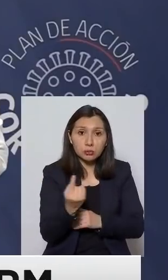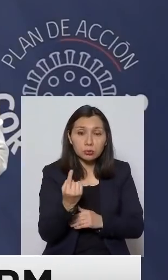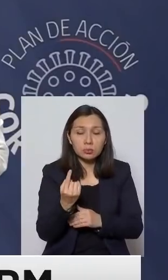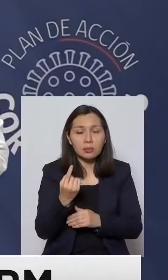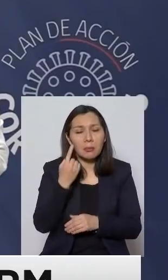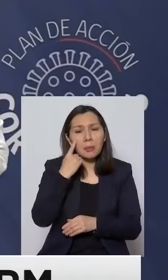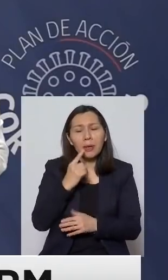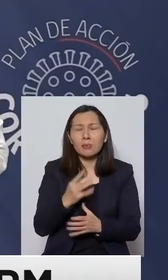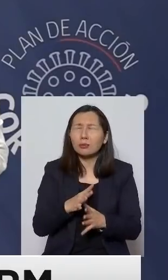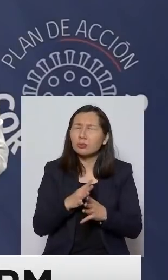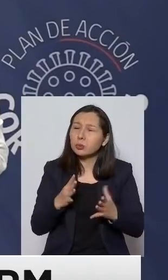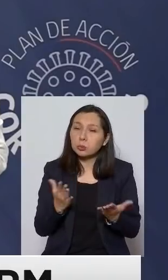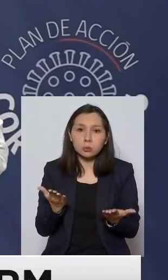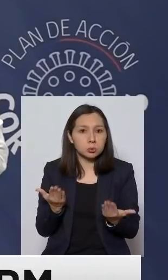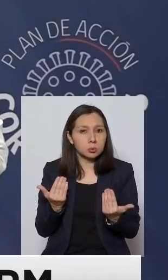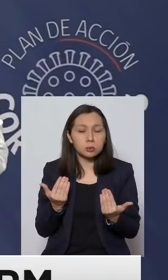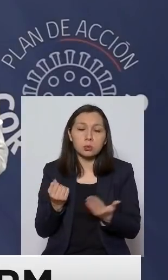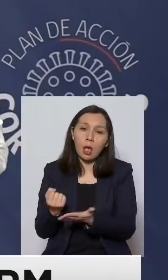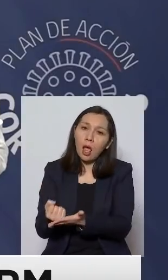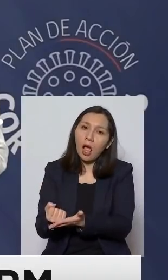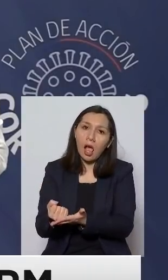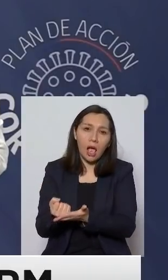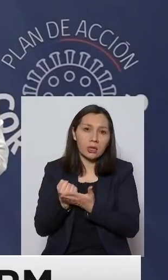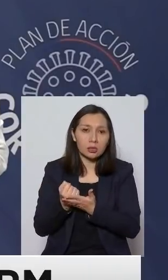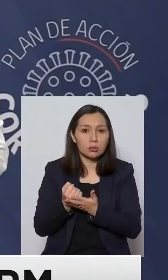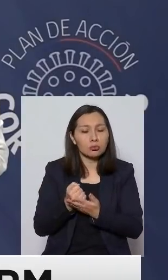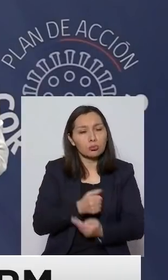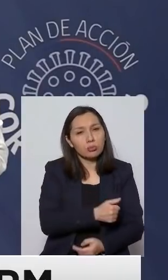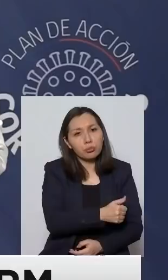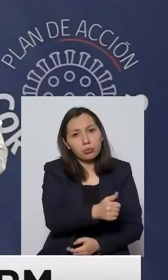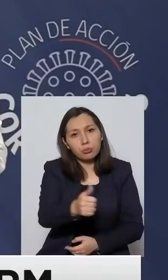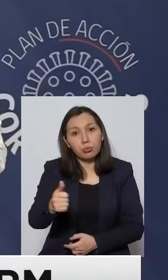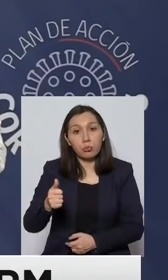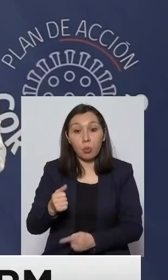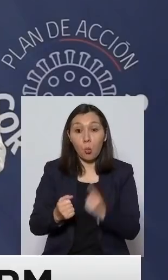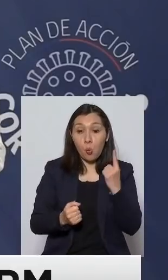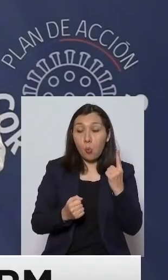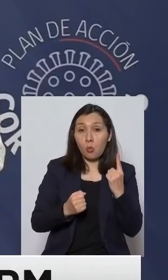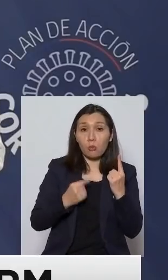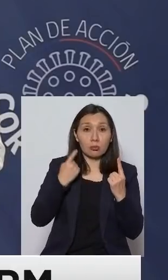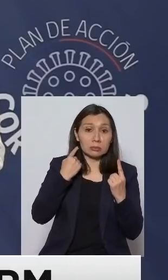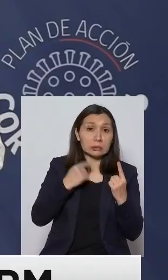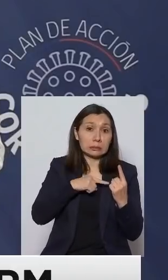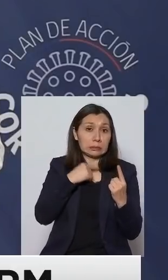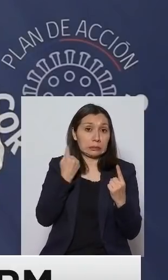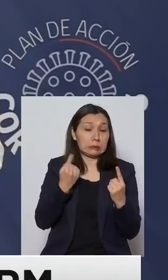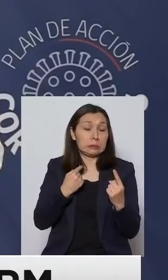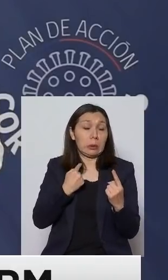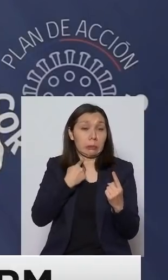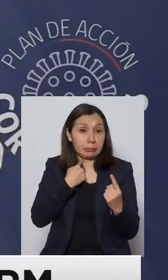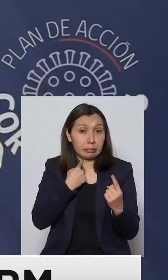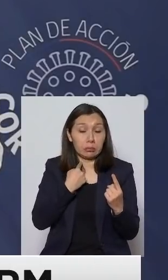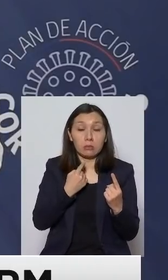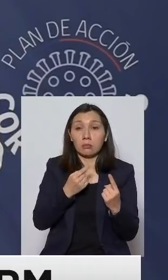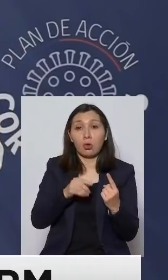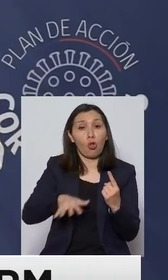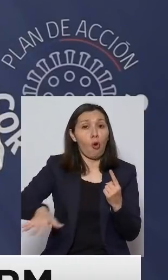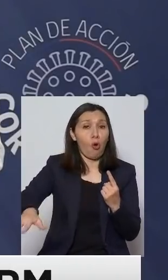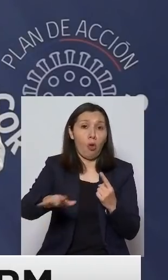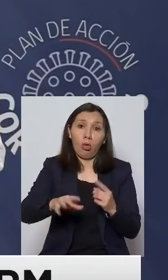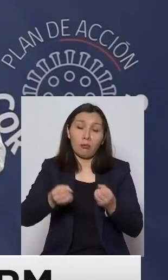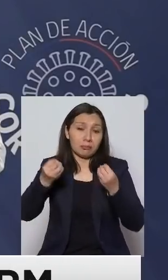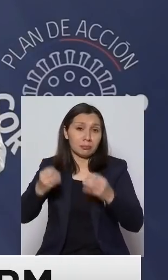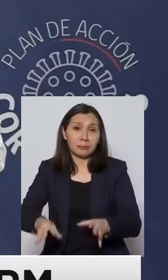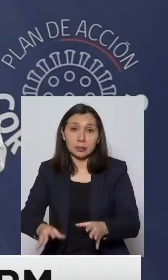imprescindible la colaboración de todos si uno falla todos fallamos y es por eso que no nos cansamos